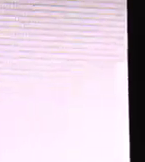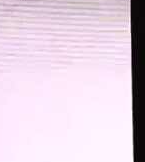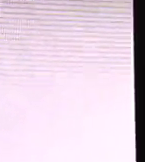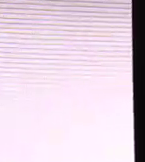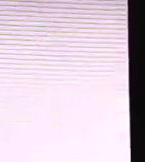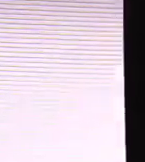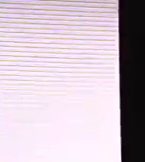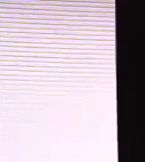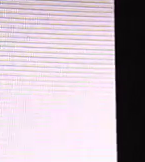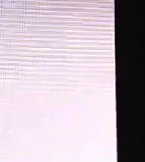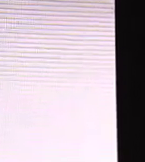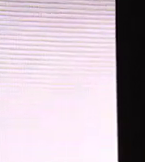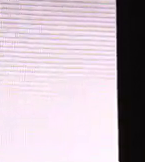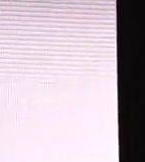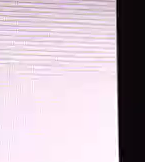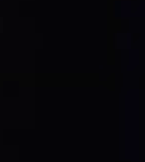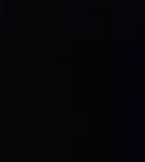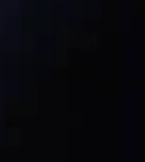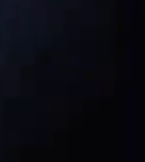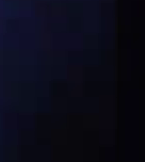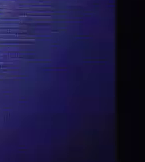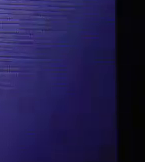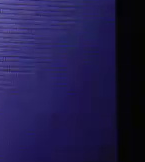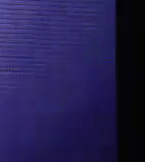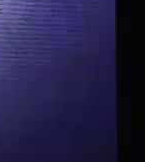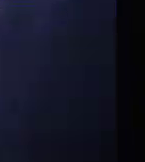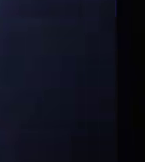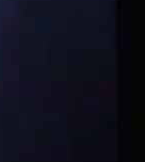y muy